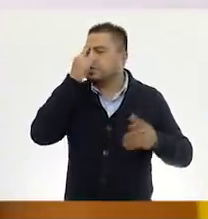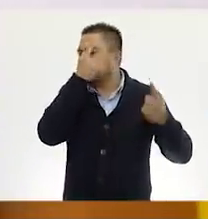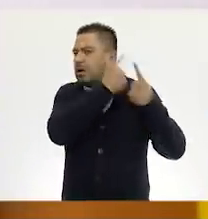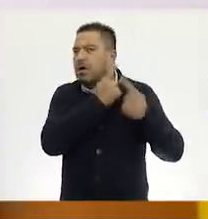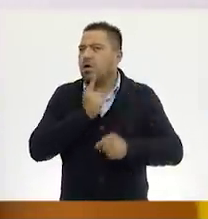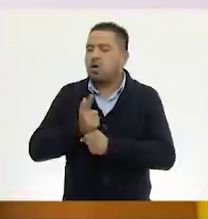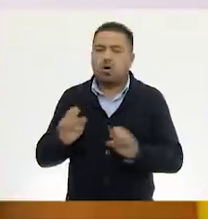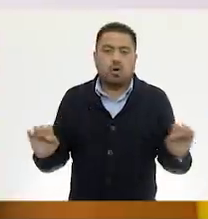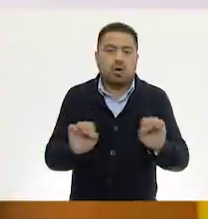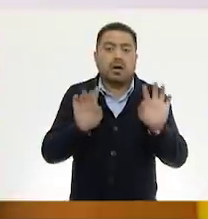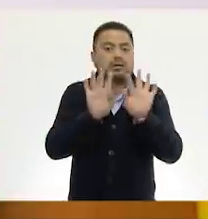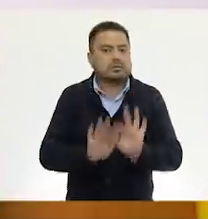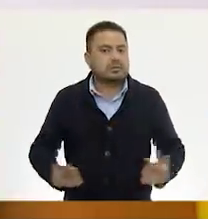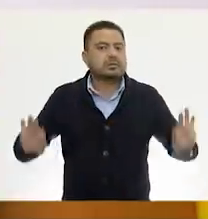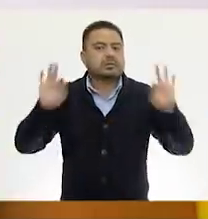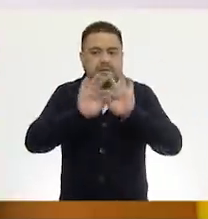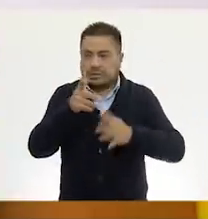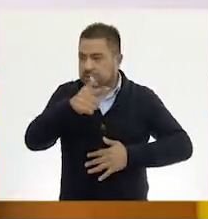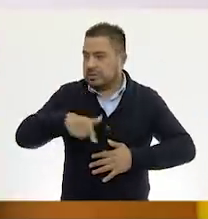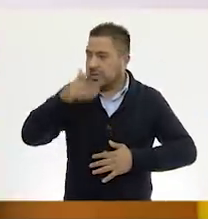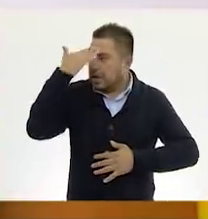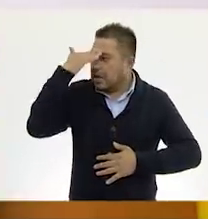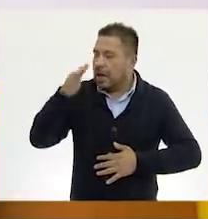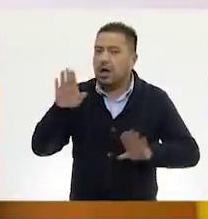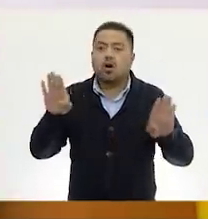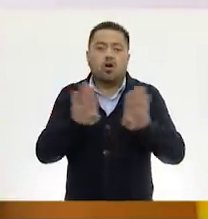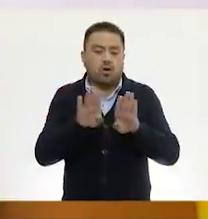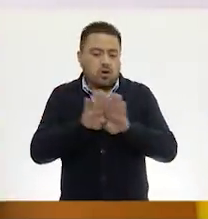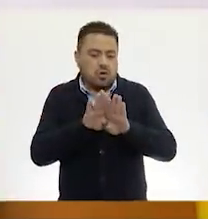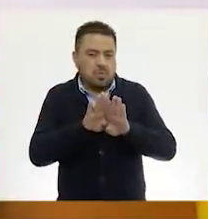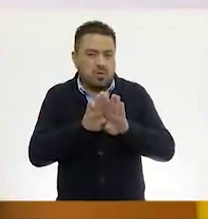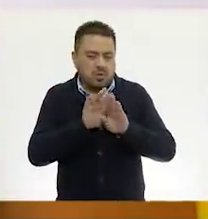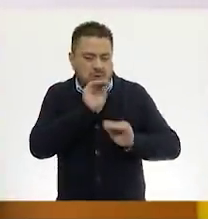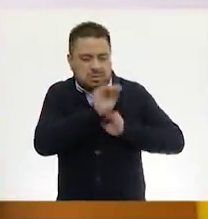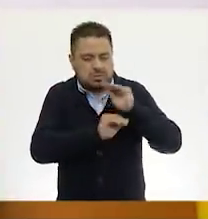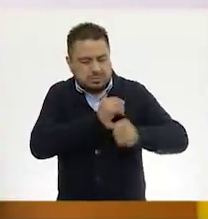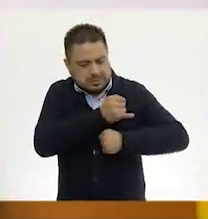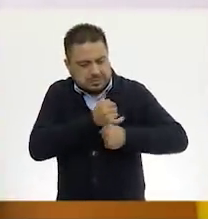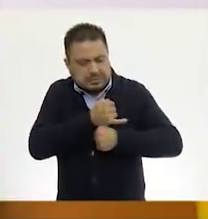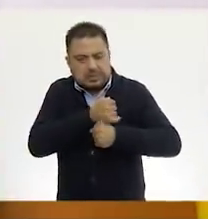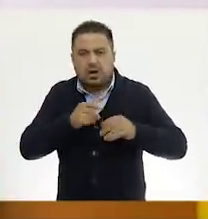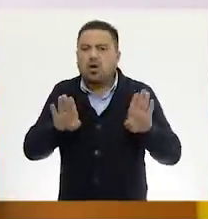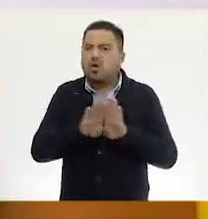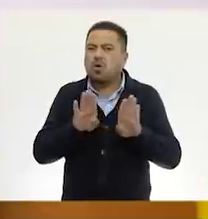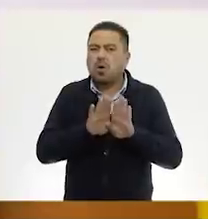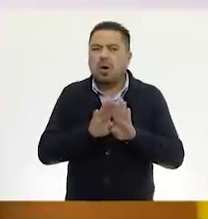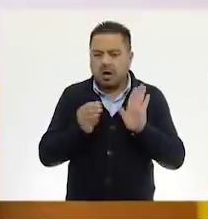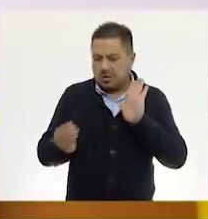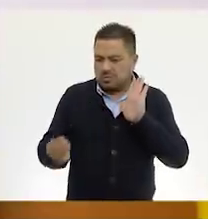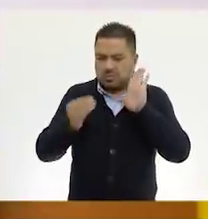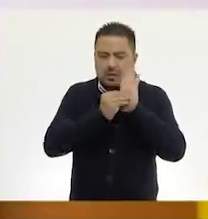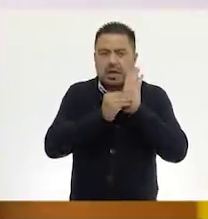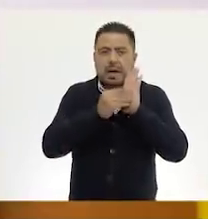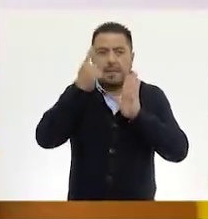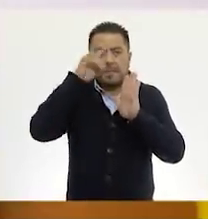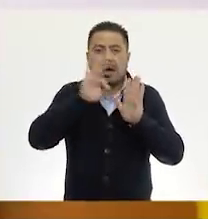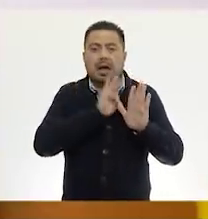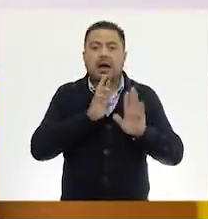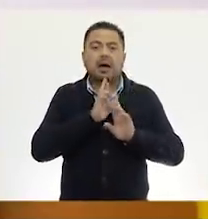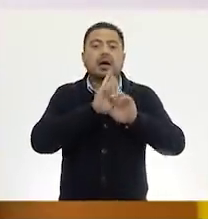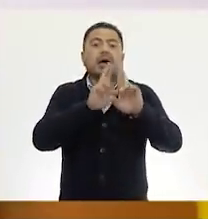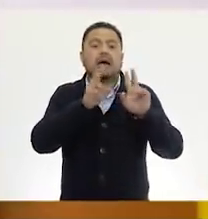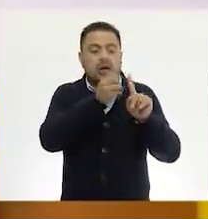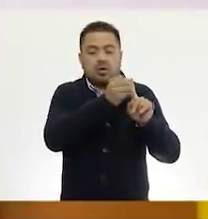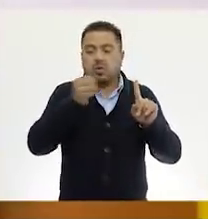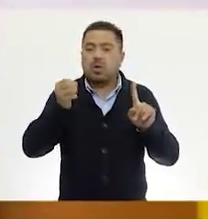Y es importante saber cómo nuestro cerebro lo va analizando, cómo lo vamos plasmando para llegar a un resultado